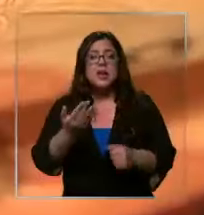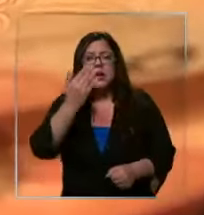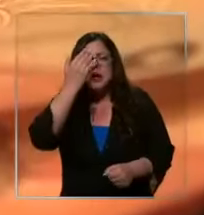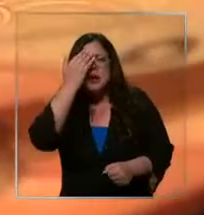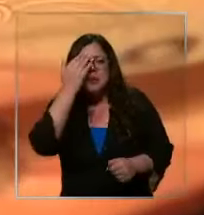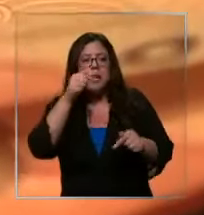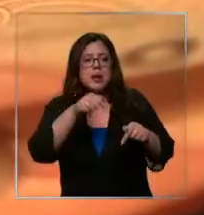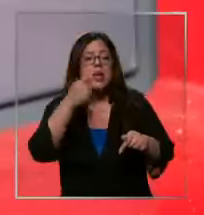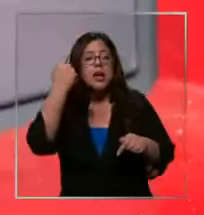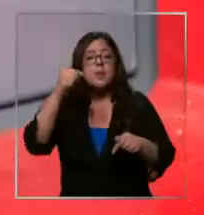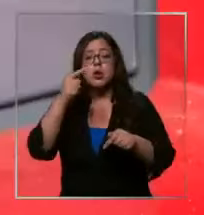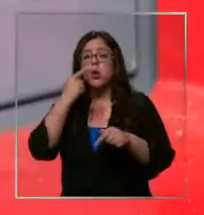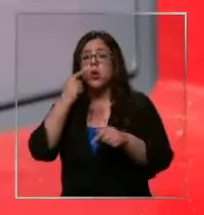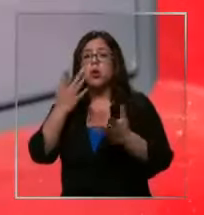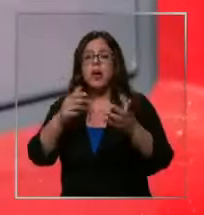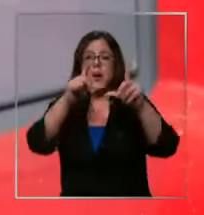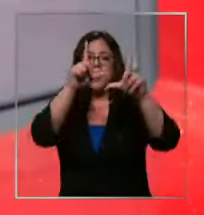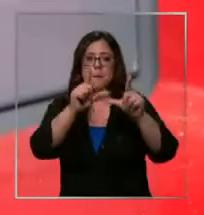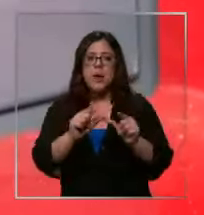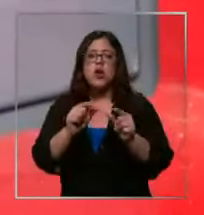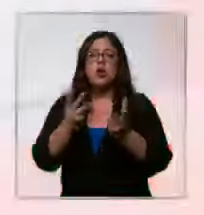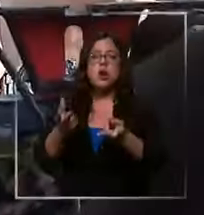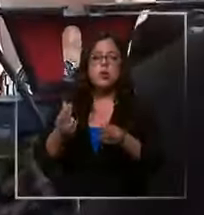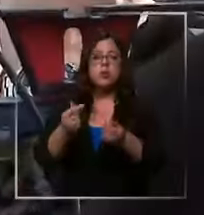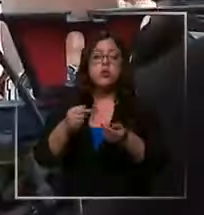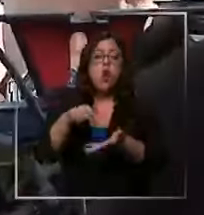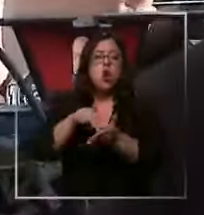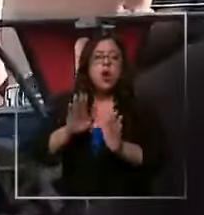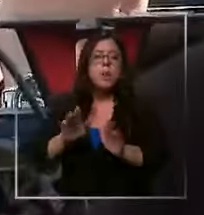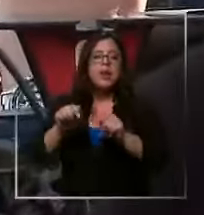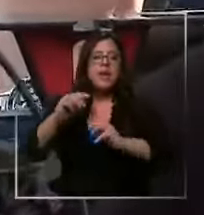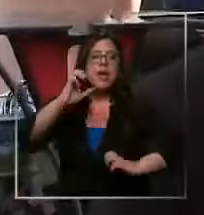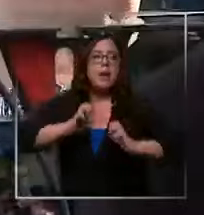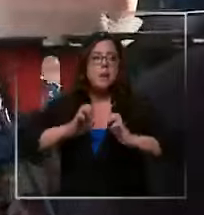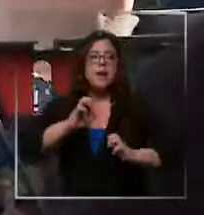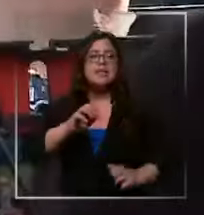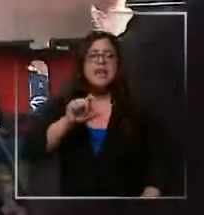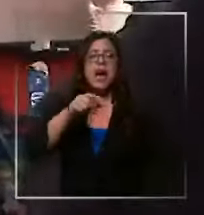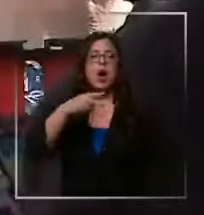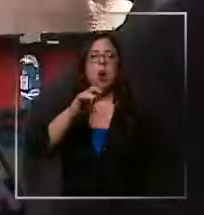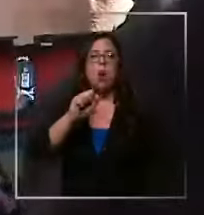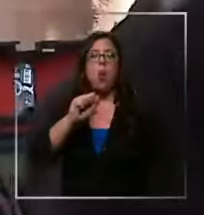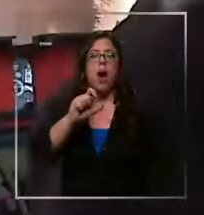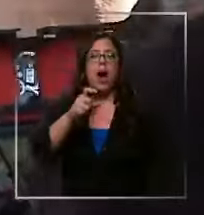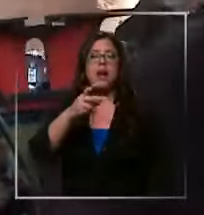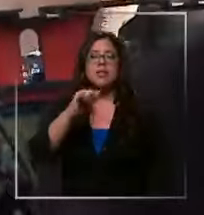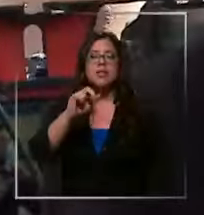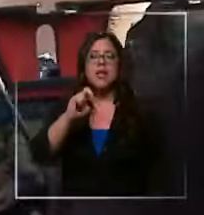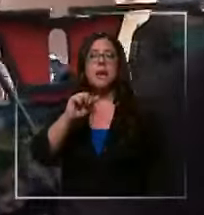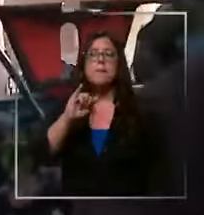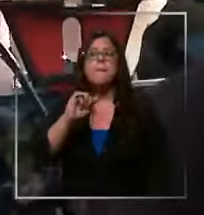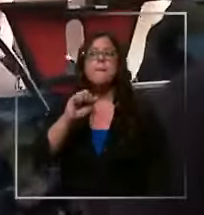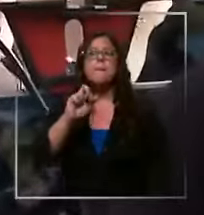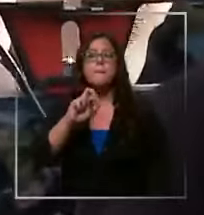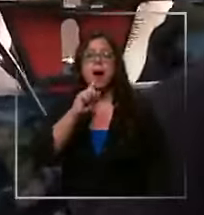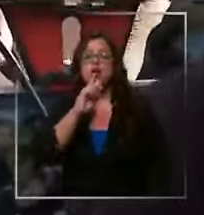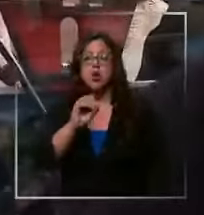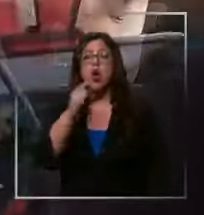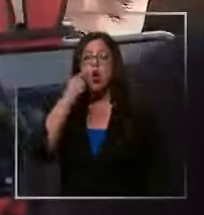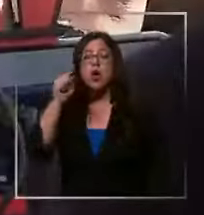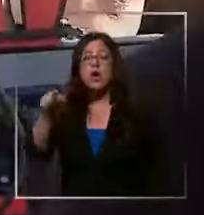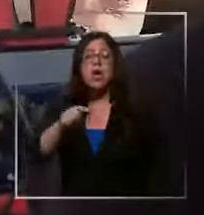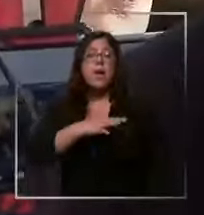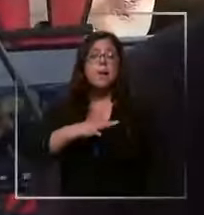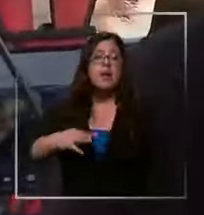Eso sí, en una tasa menor a la que esperaba Guachipato. El ministro de Economía, el señor Grau, ha fracasado en su